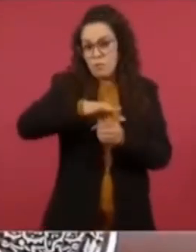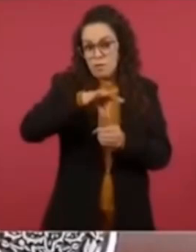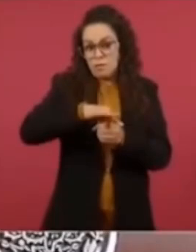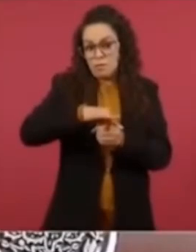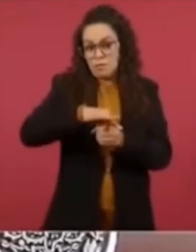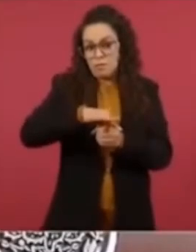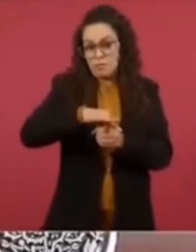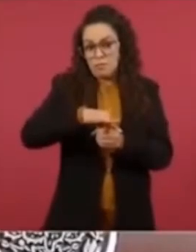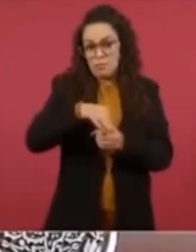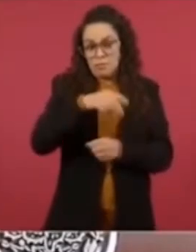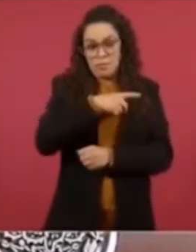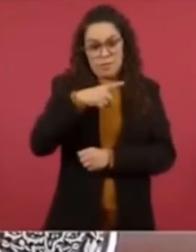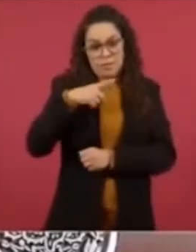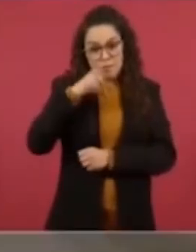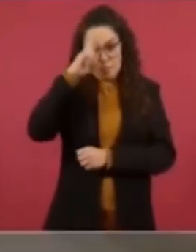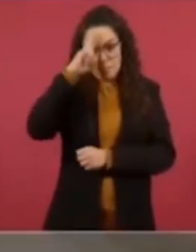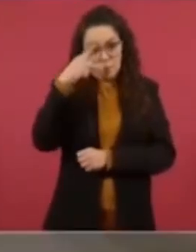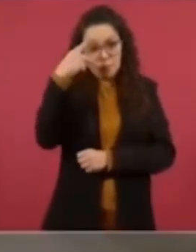sufragio efectivo,